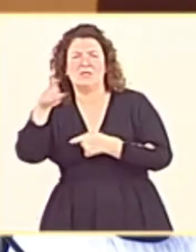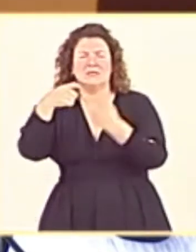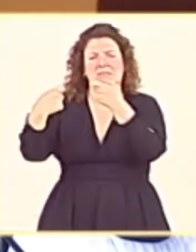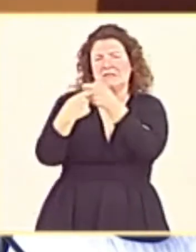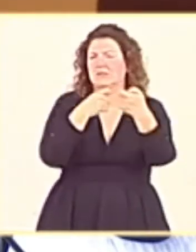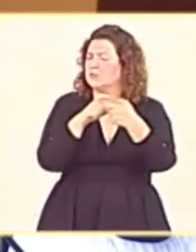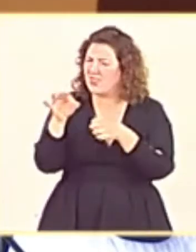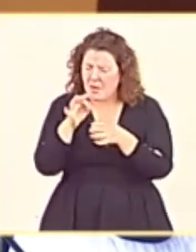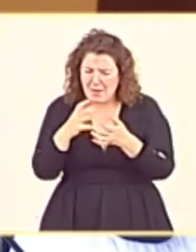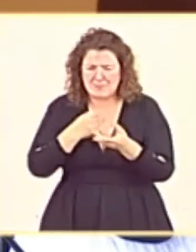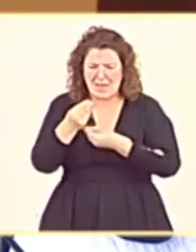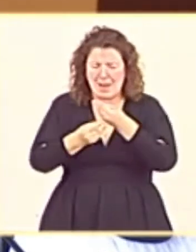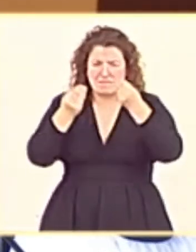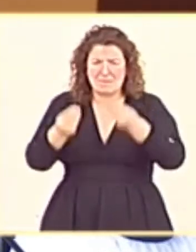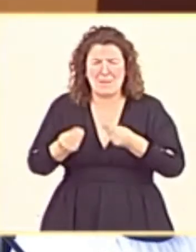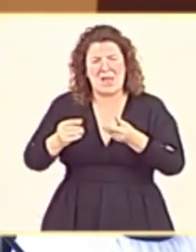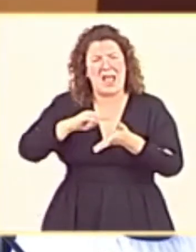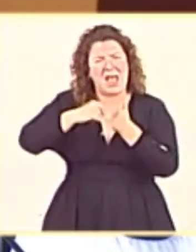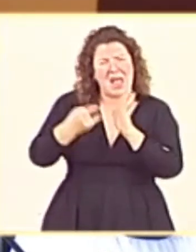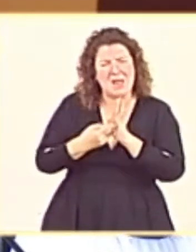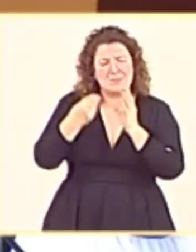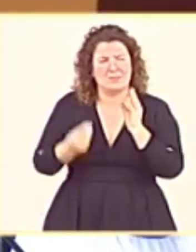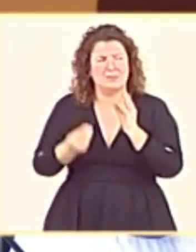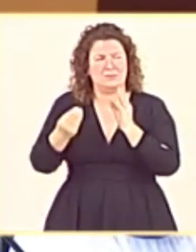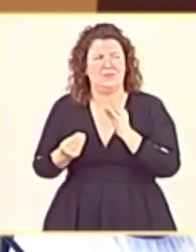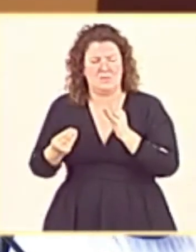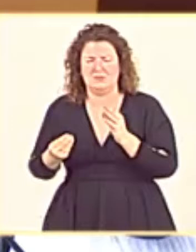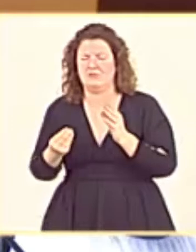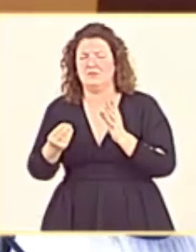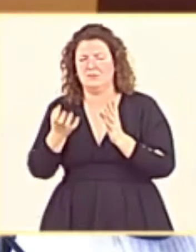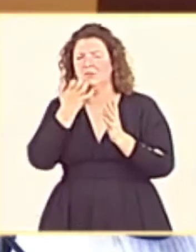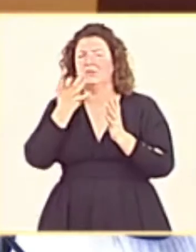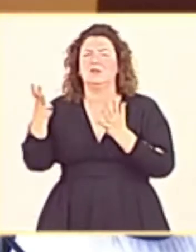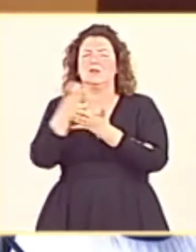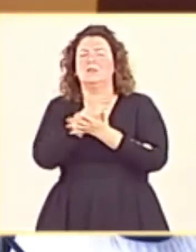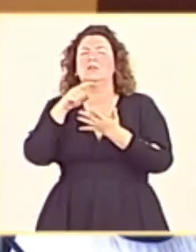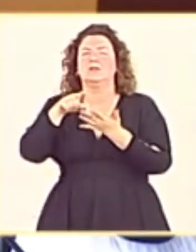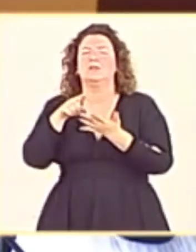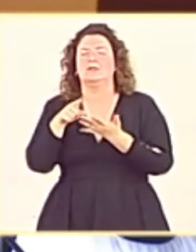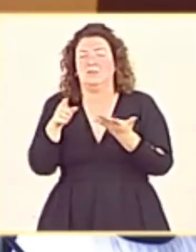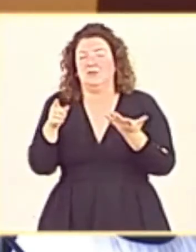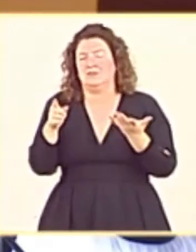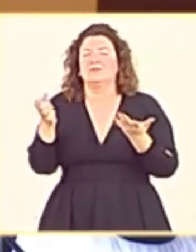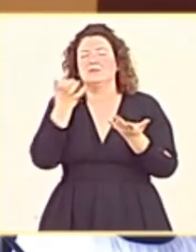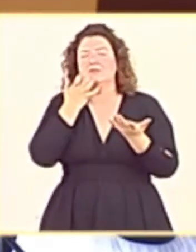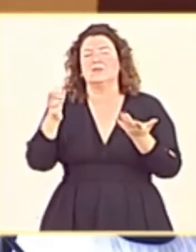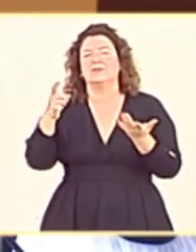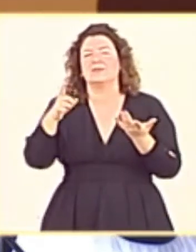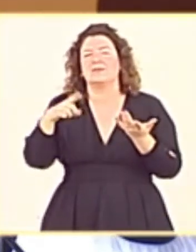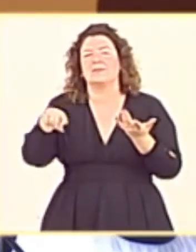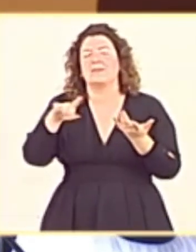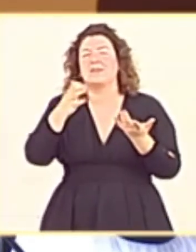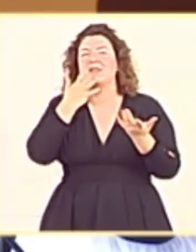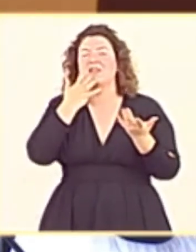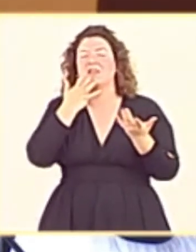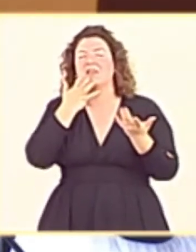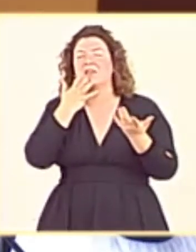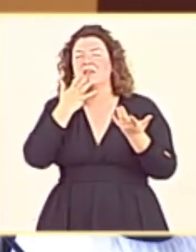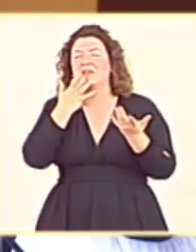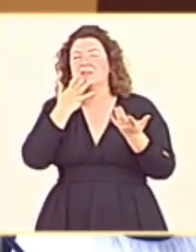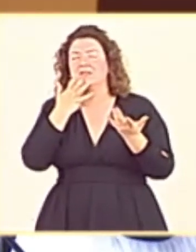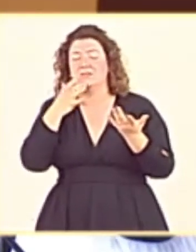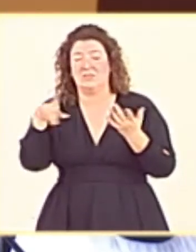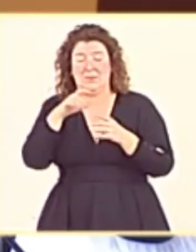herramienta bien planificada en función de las necesidades y oportunidades de los territorios. Es más, ya tienen en su mano la posibilidad de